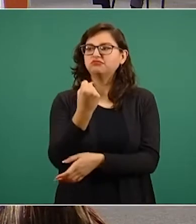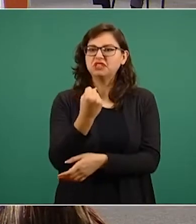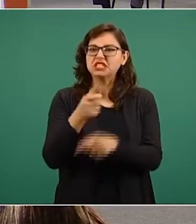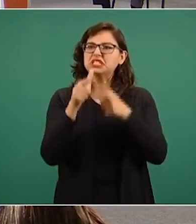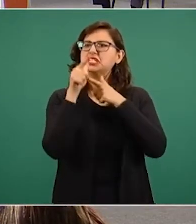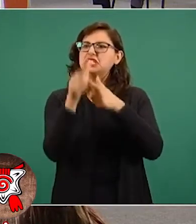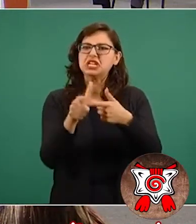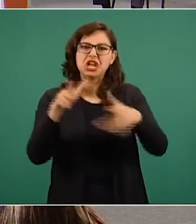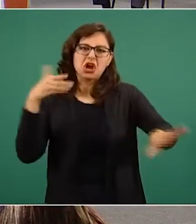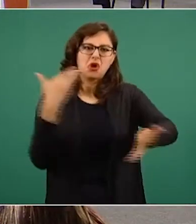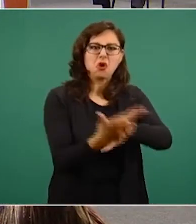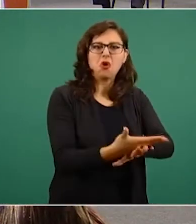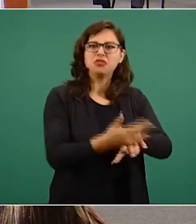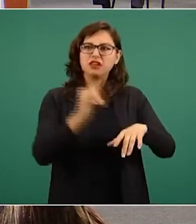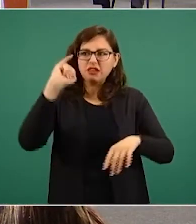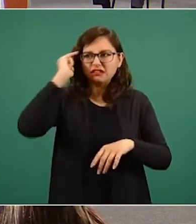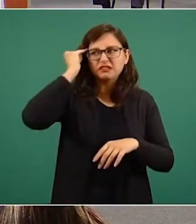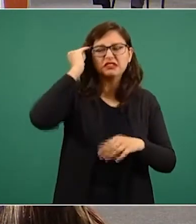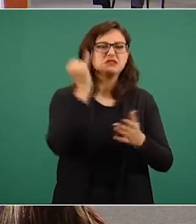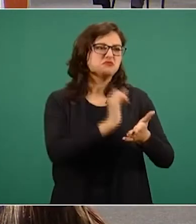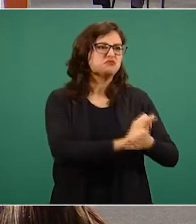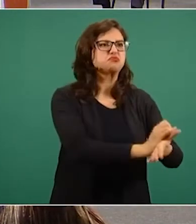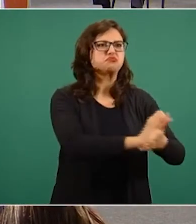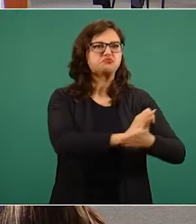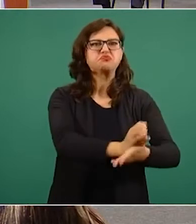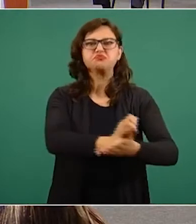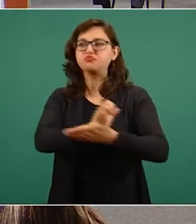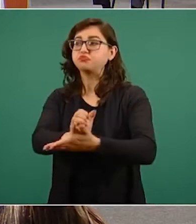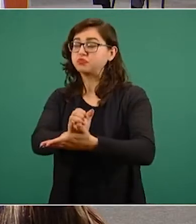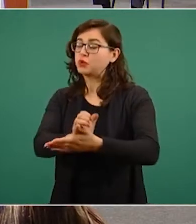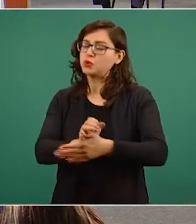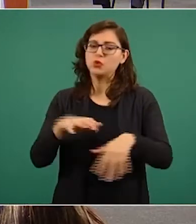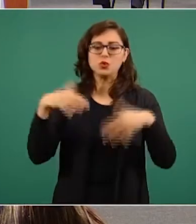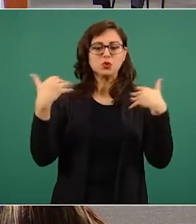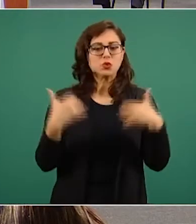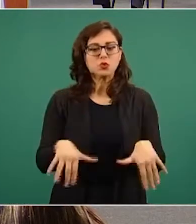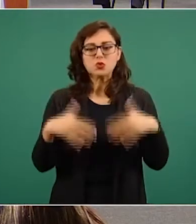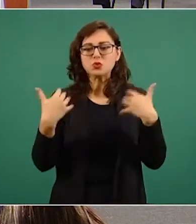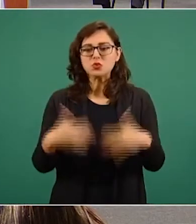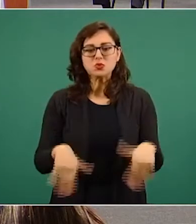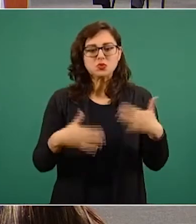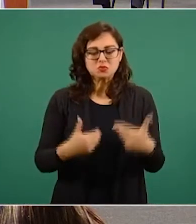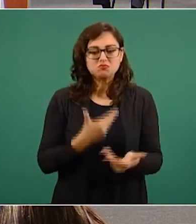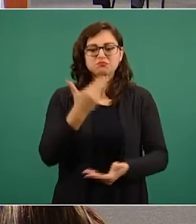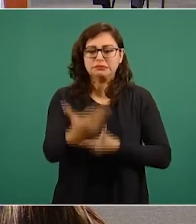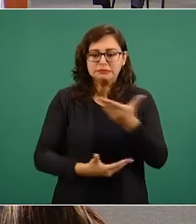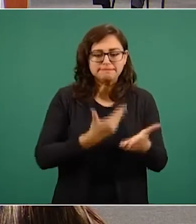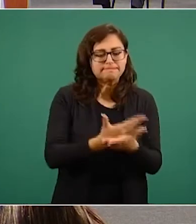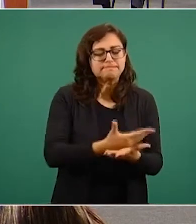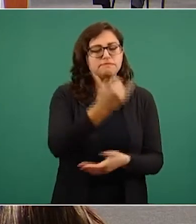indígenas que caracterizaron el periodo colonial. El desagravio hará énfasis